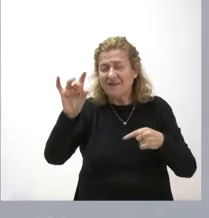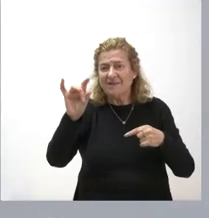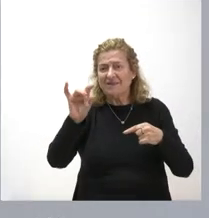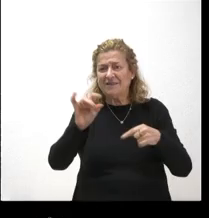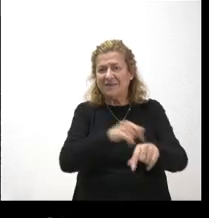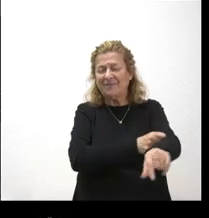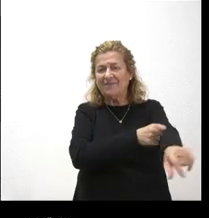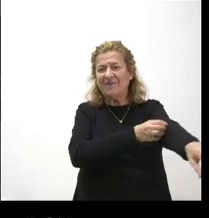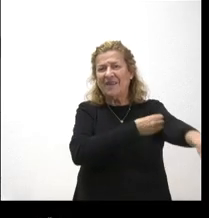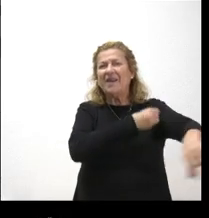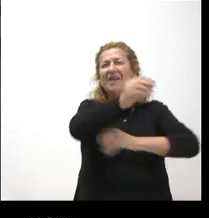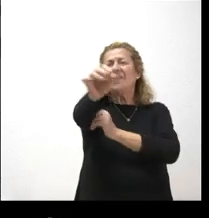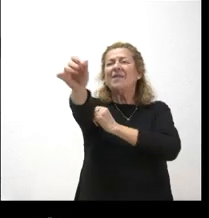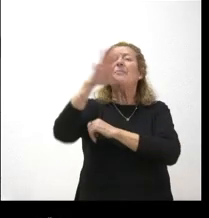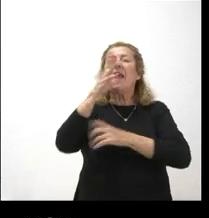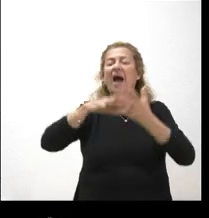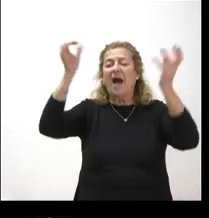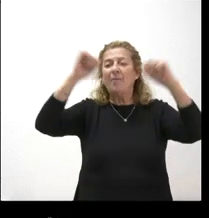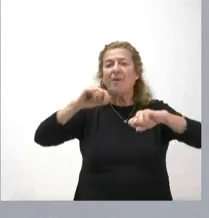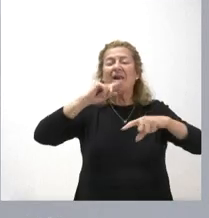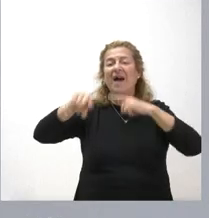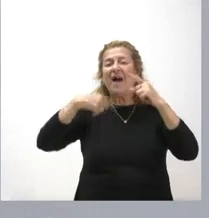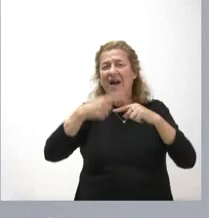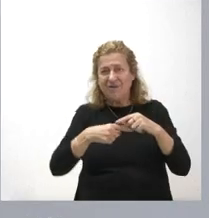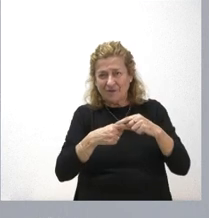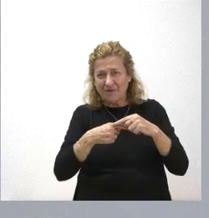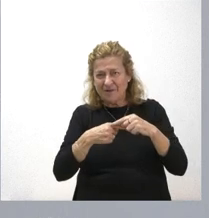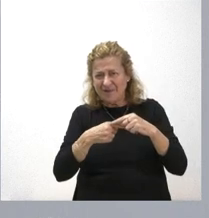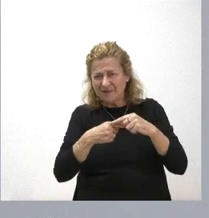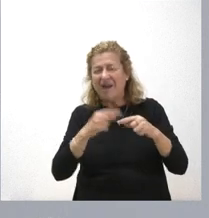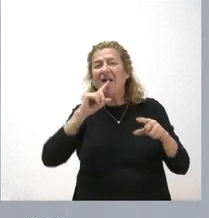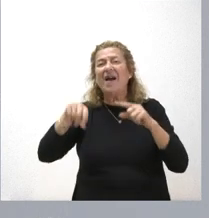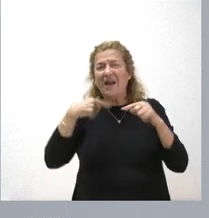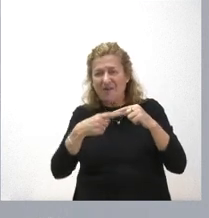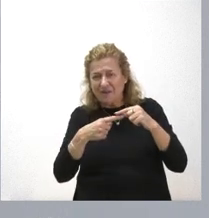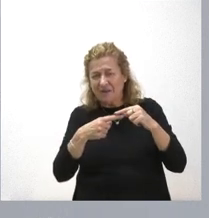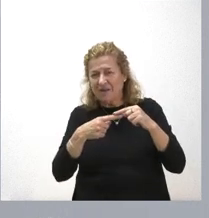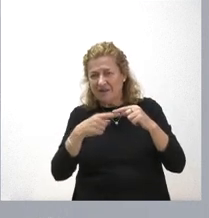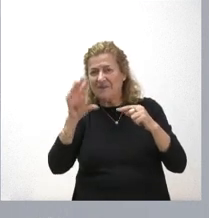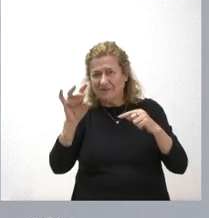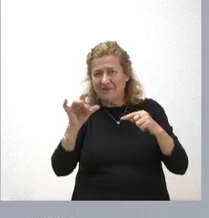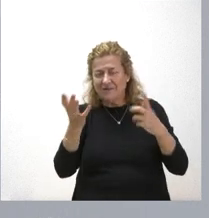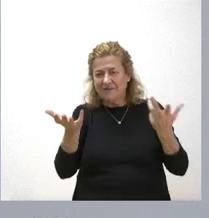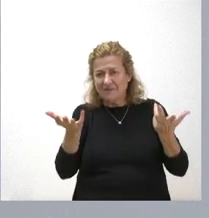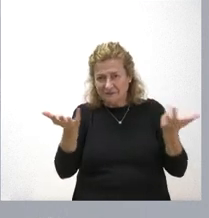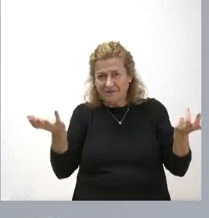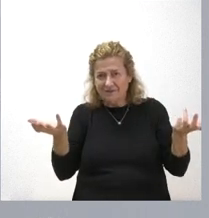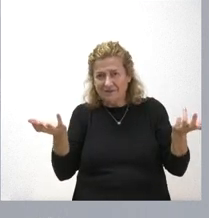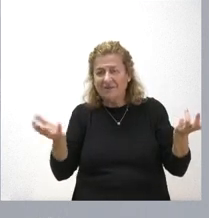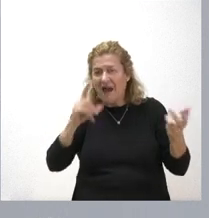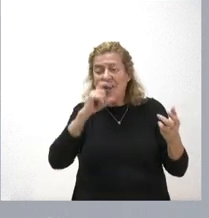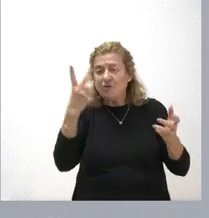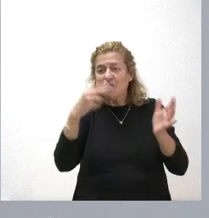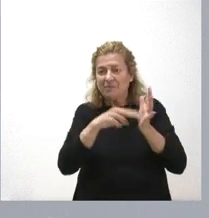¿Para que estén aprobados el próximo año? ¿Entre los propósitos del próximo año? Sí ¿El año 2024?